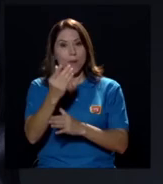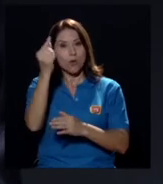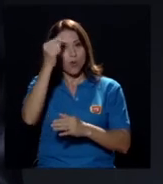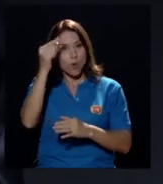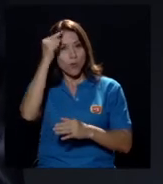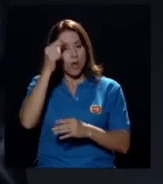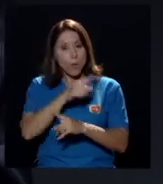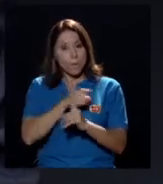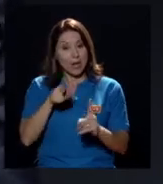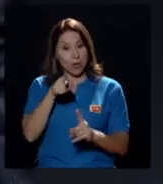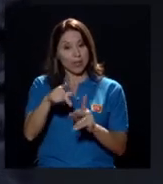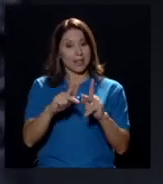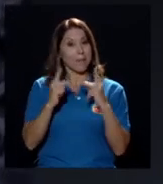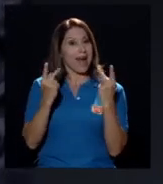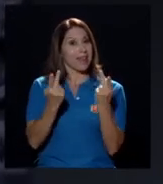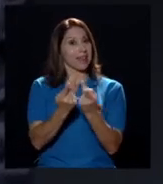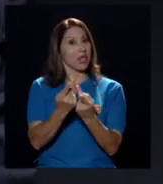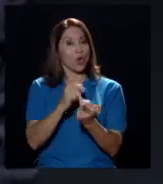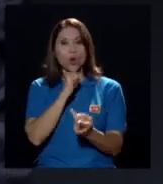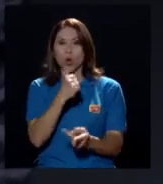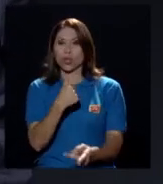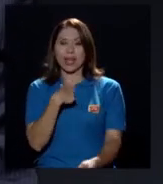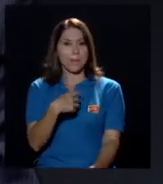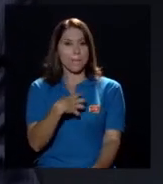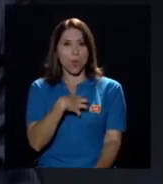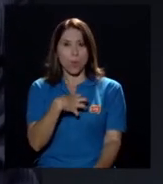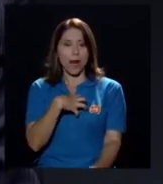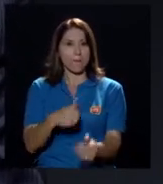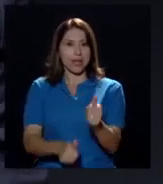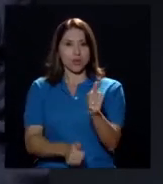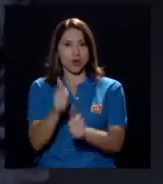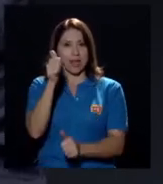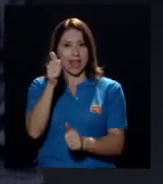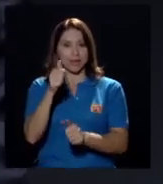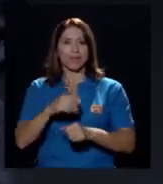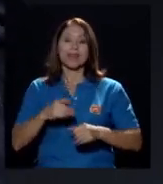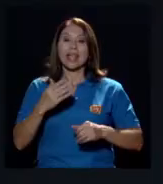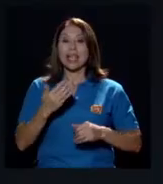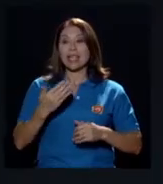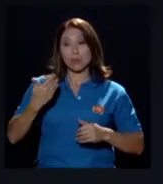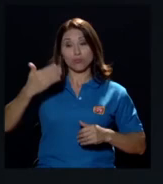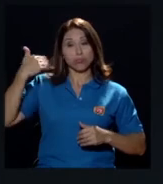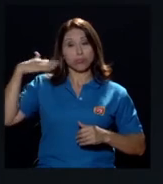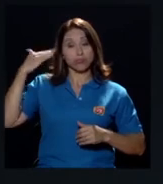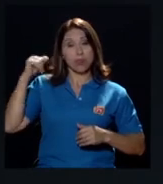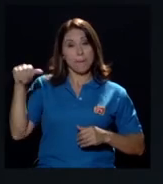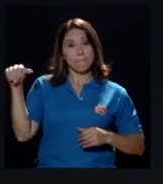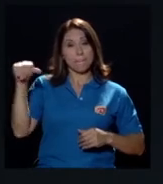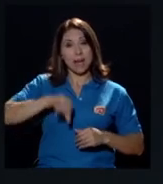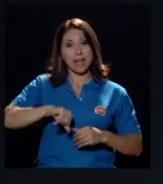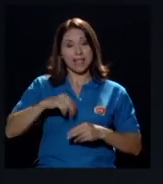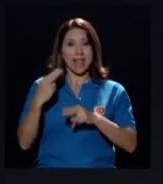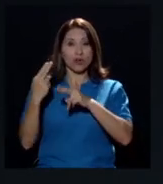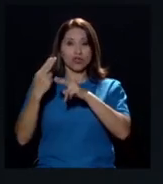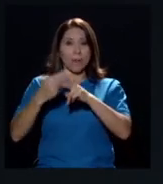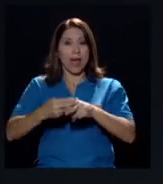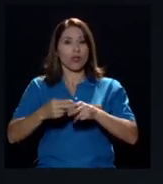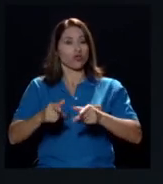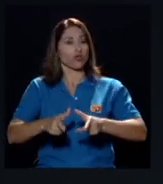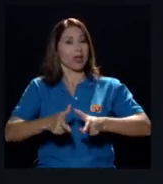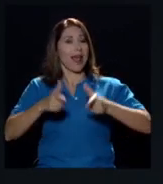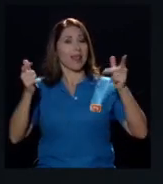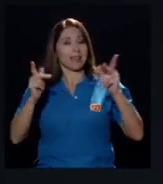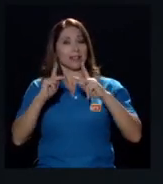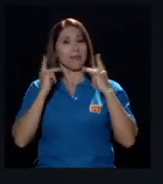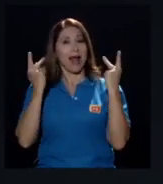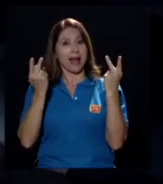mayoría. Y los socialdemócratas, después de la perdida de los llamados grandes partidos, que